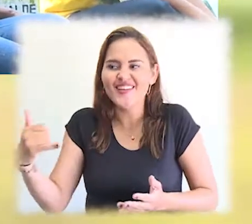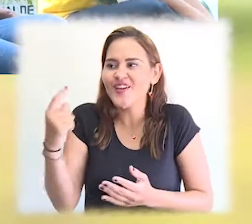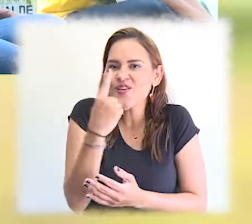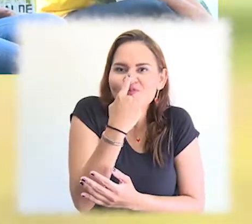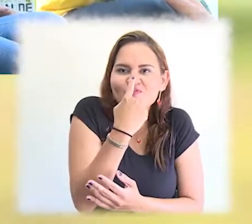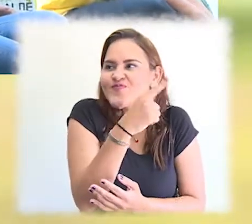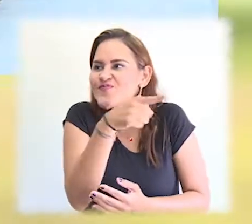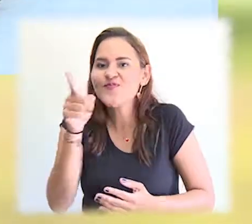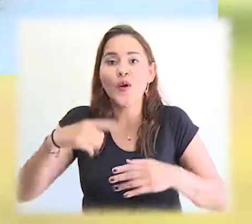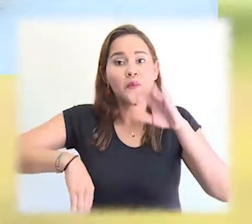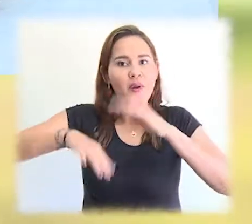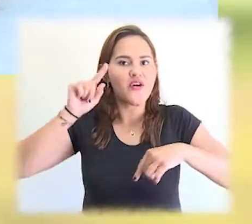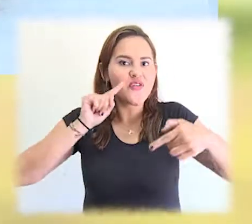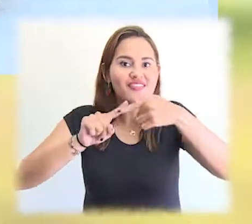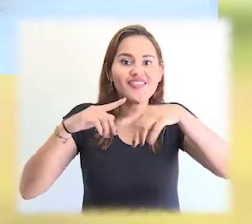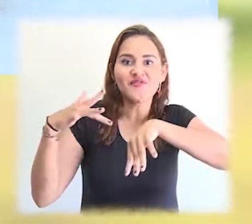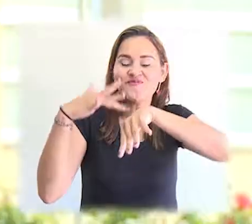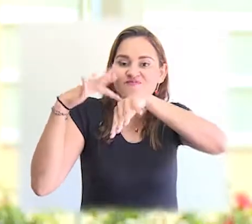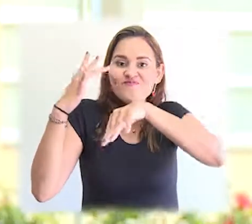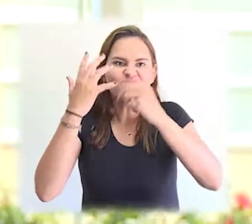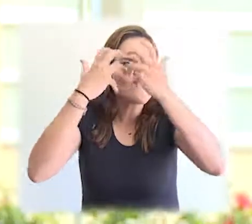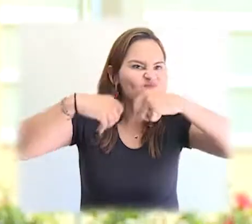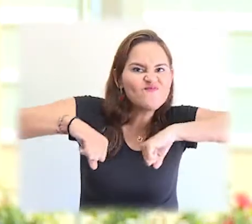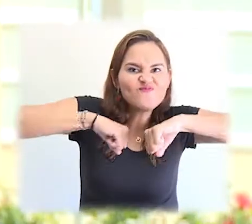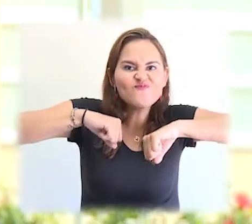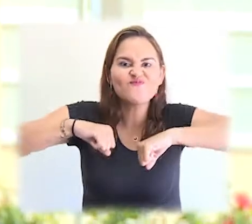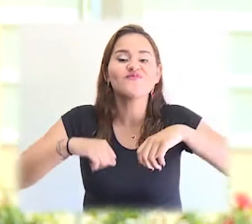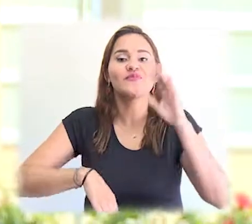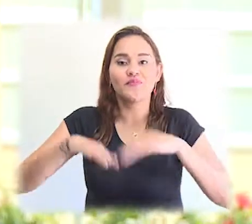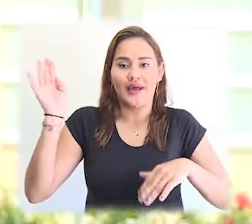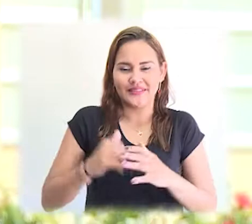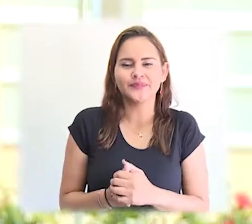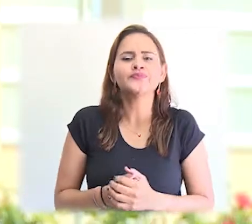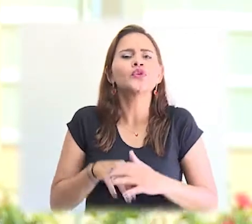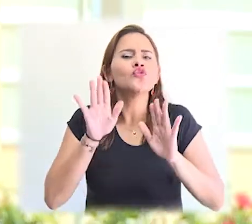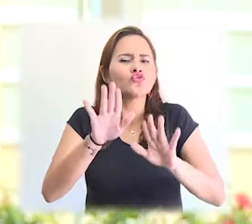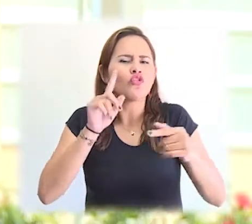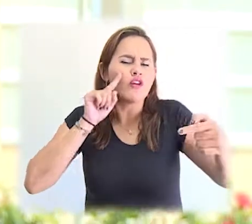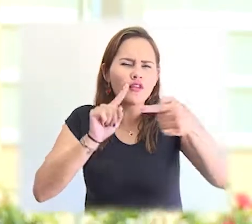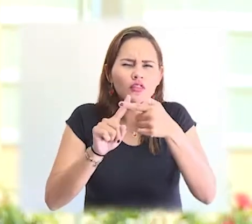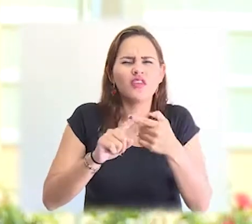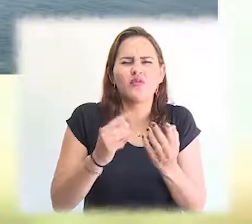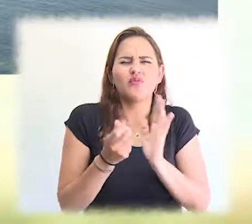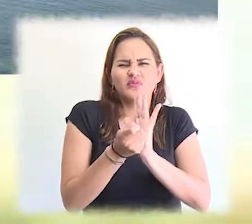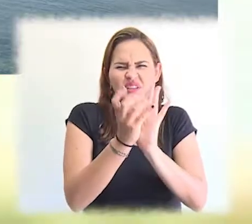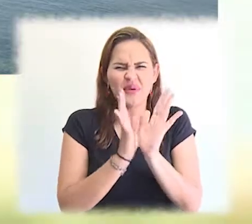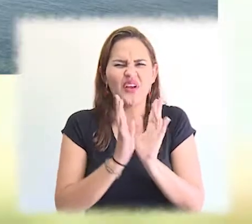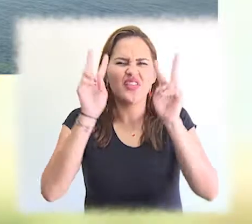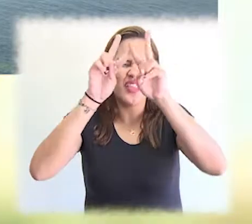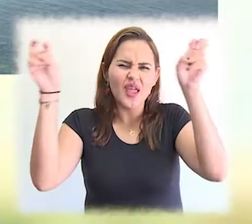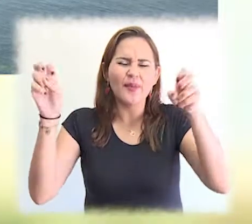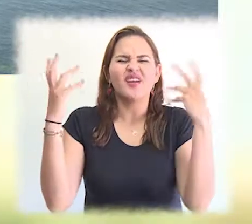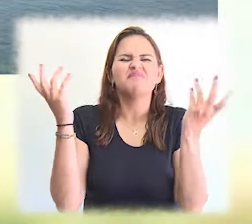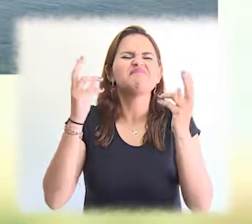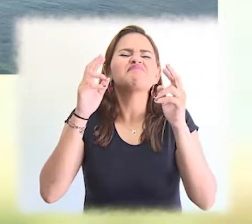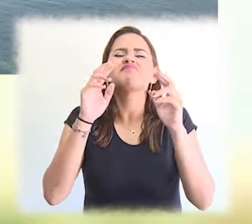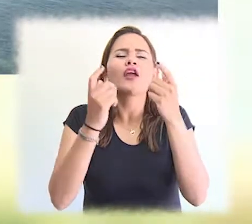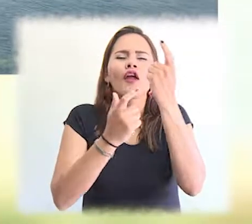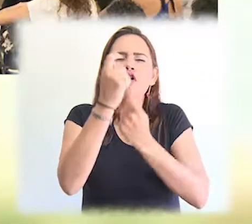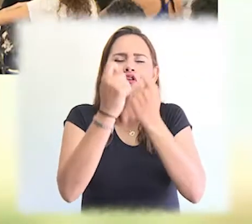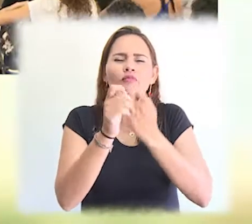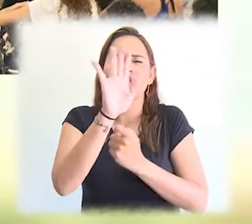innovadores servirán para impulsar el turismo. El espacio conocido como Spin-Off y el Seminario sobre los Retos de la Economía Azul